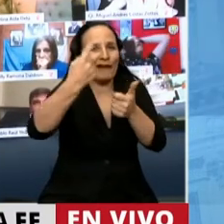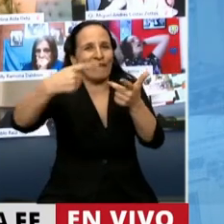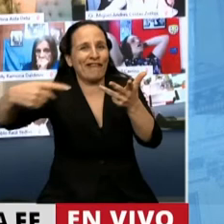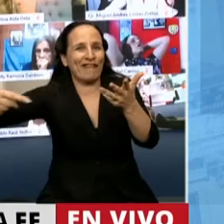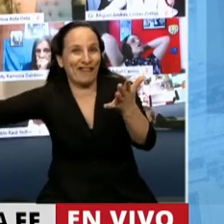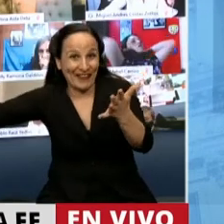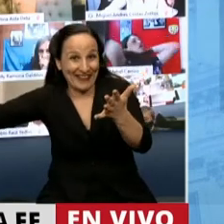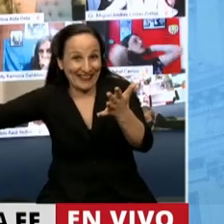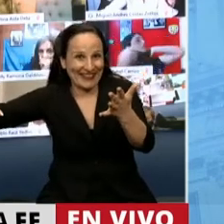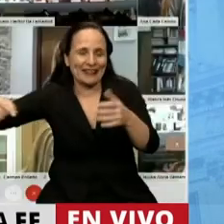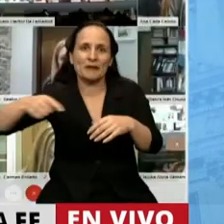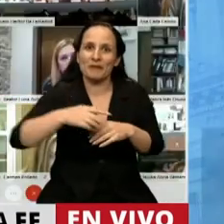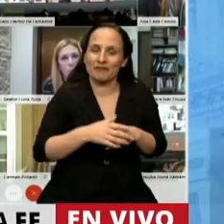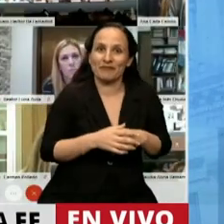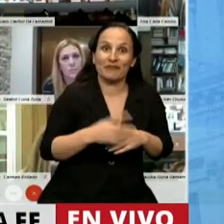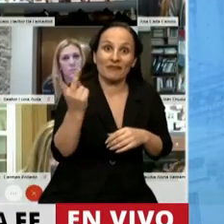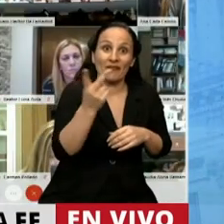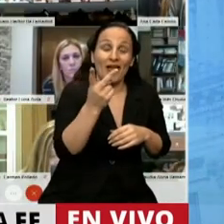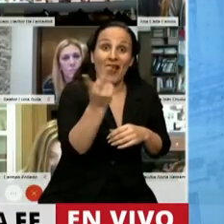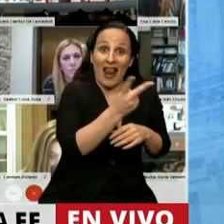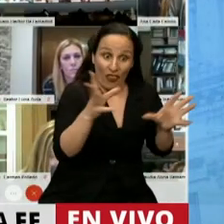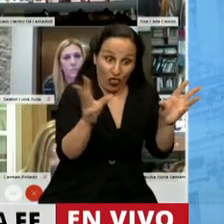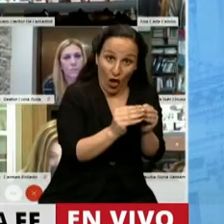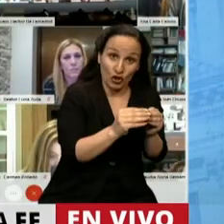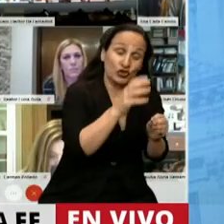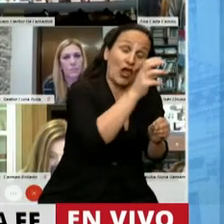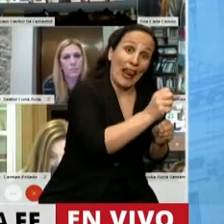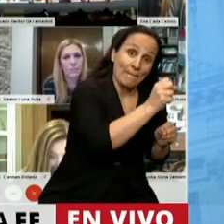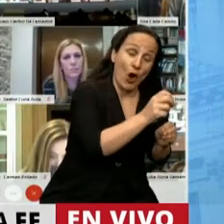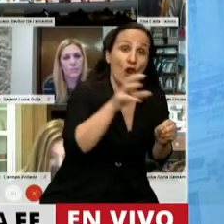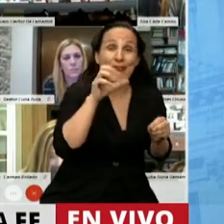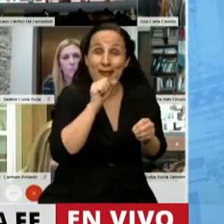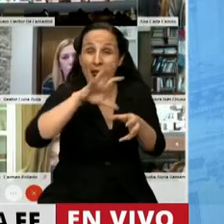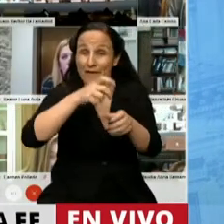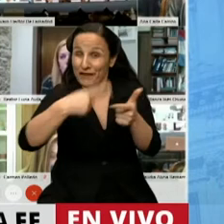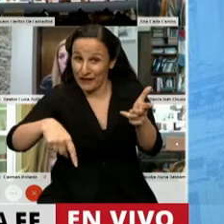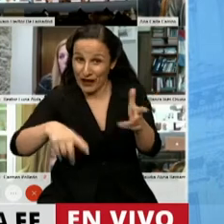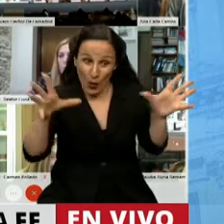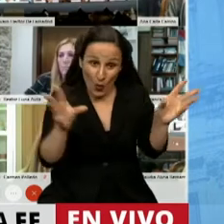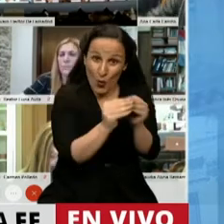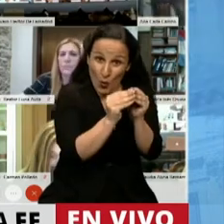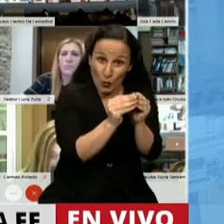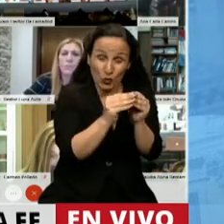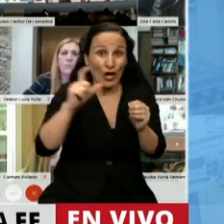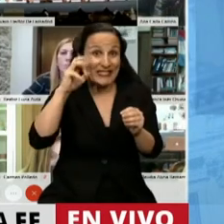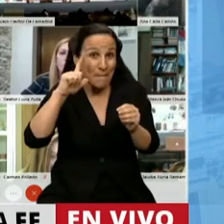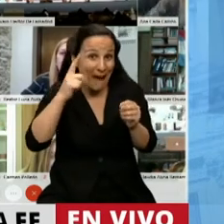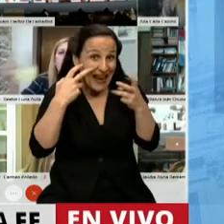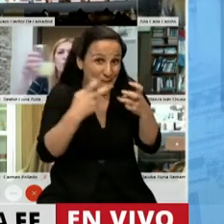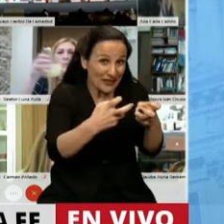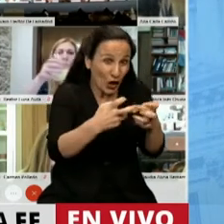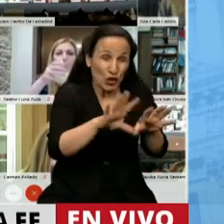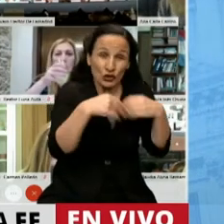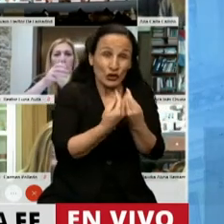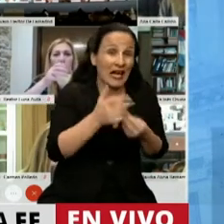limón. Las dos, las dos por cada millón de valor agregado en este estudio de la CEPAL generaban 59